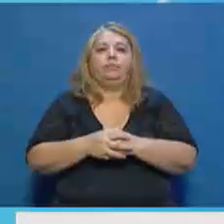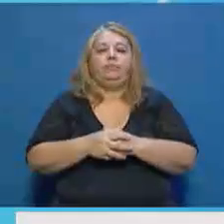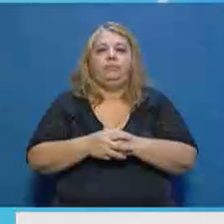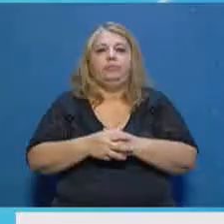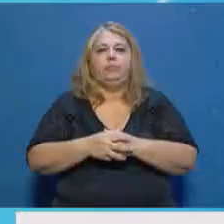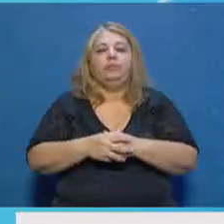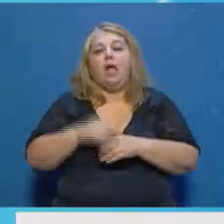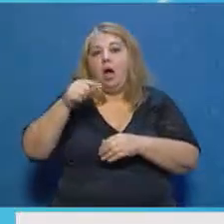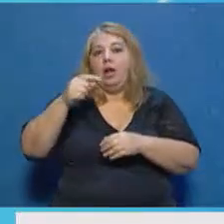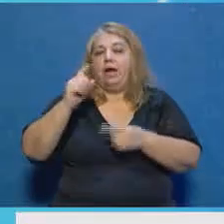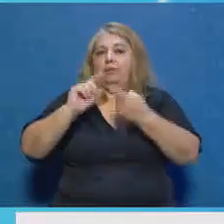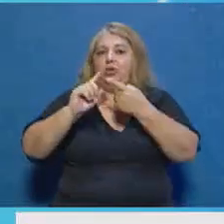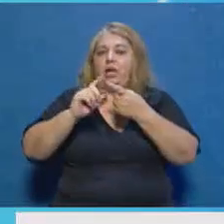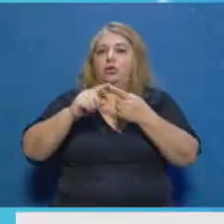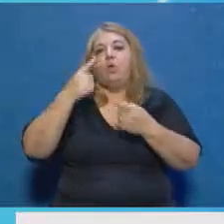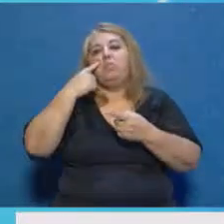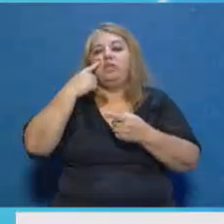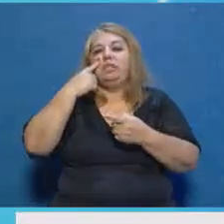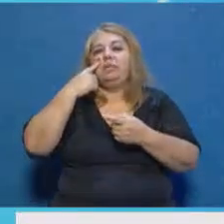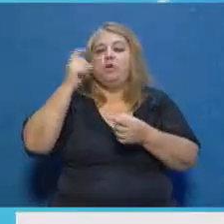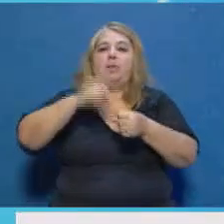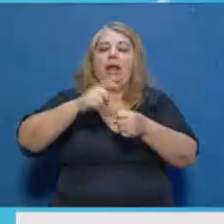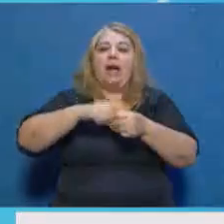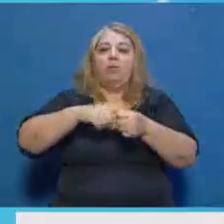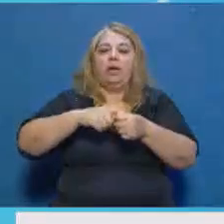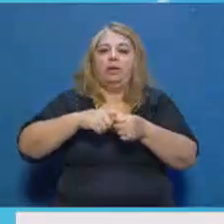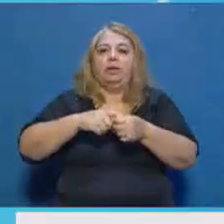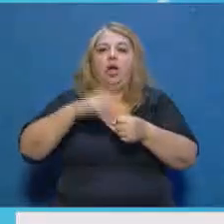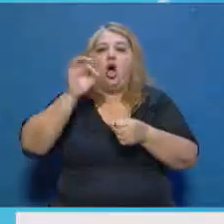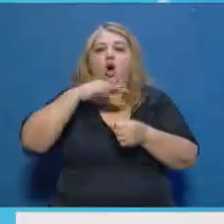de Malargo. Y vamos a hablar con su intendente, Juan Manuel Ojeda. ¿Cómo le va?